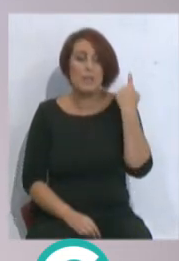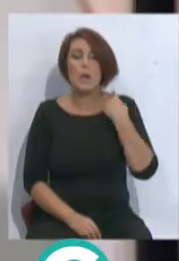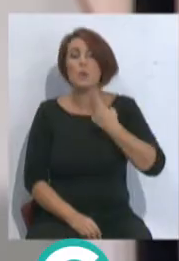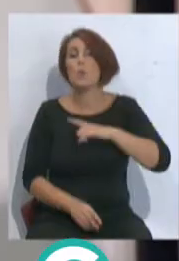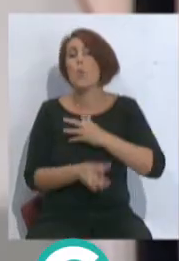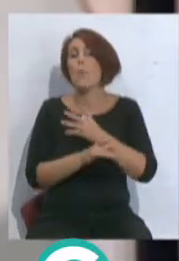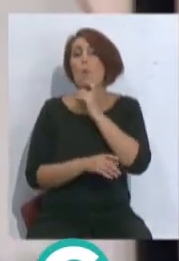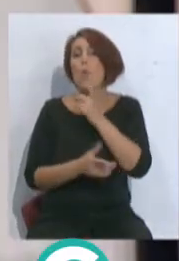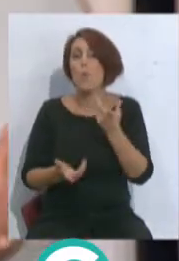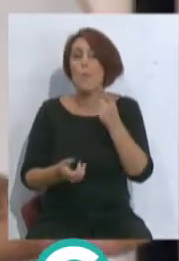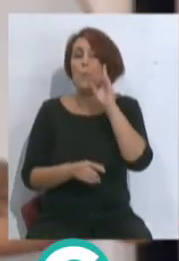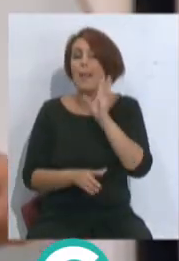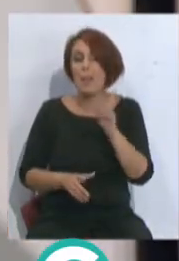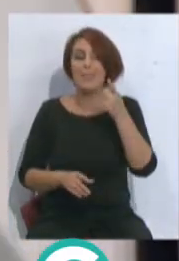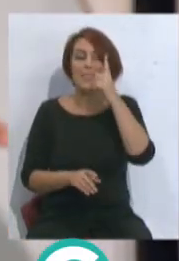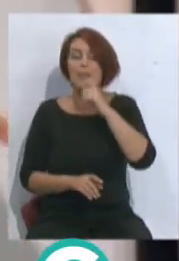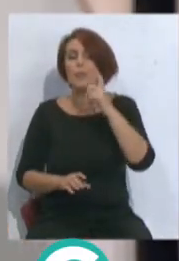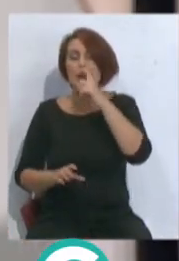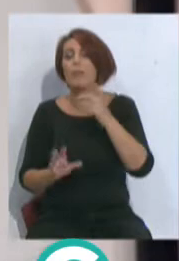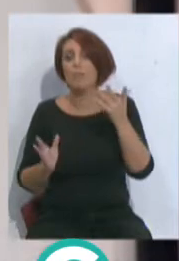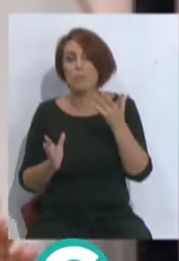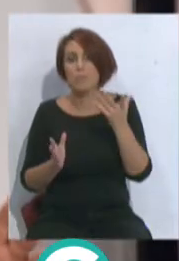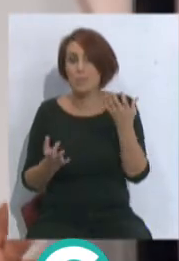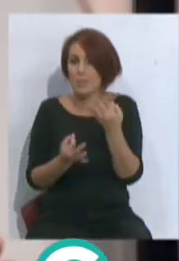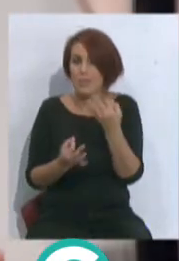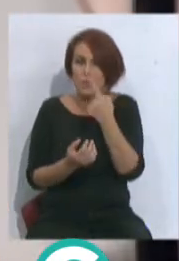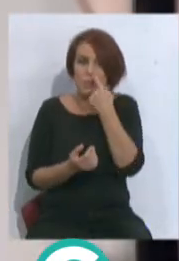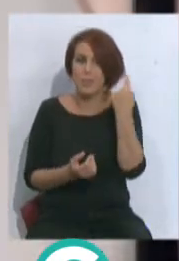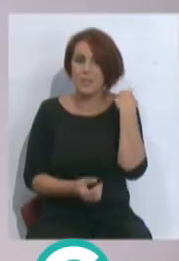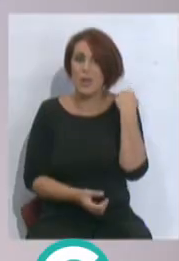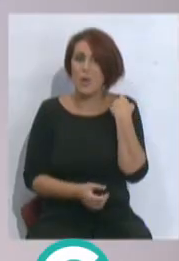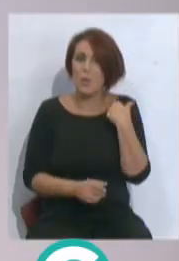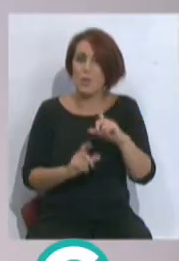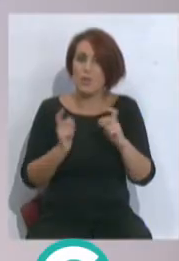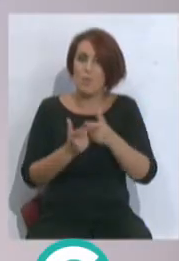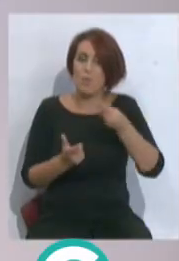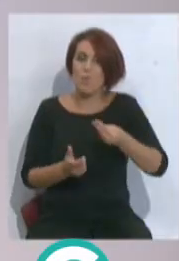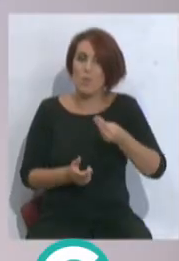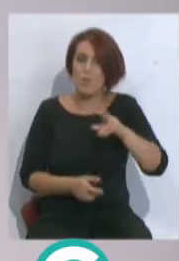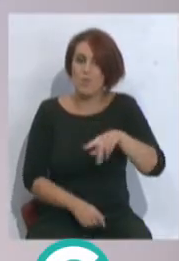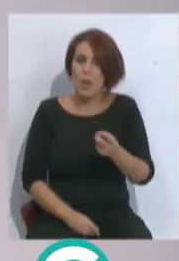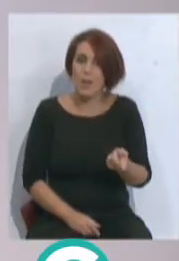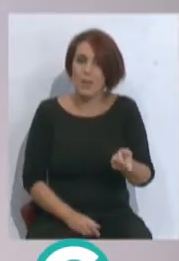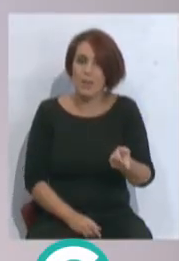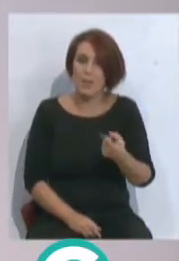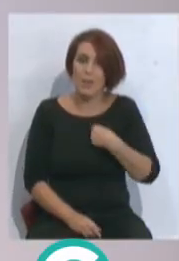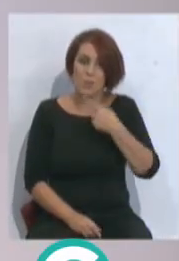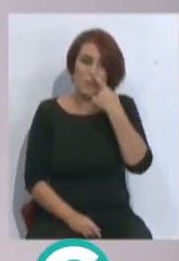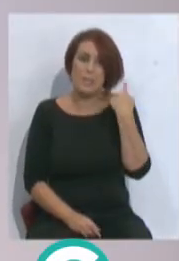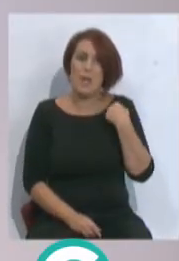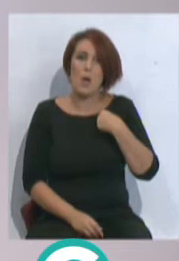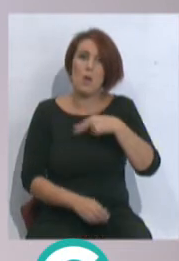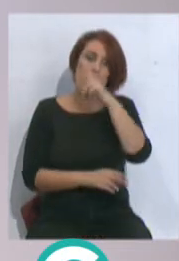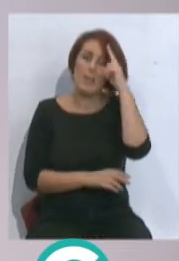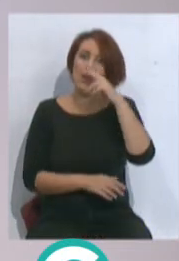como jugamos. Parece, no, es que este año, es que el año pasado está. ¿Pues qué pasa? ¿Que el año pasado no estaban los de primero o qué? ¿Qué? El año pasado ganas el Madrid, ganas el Barcelona.